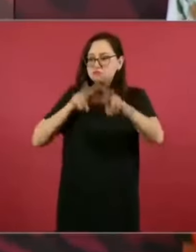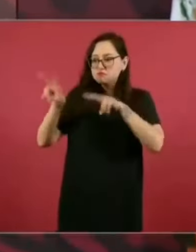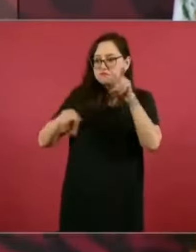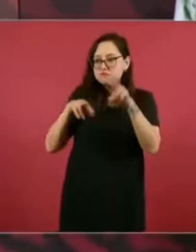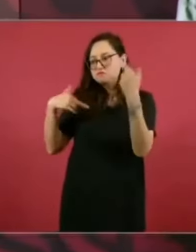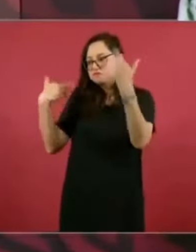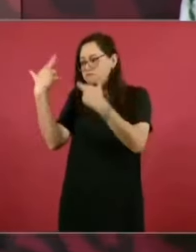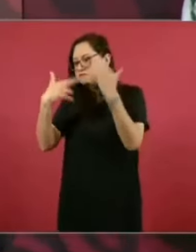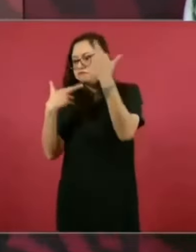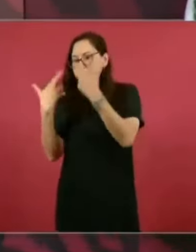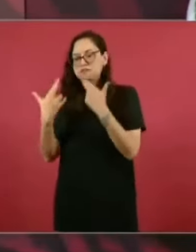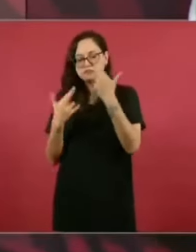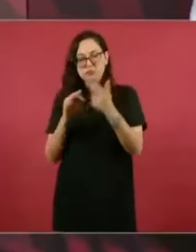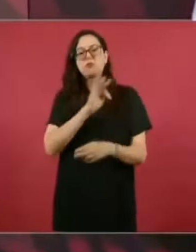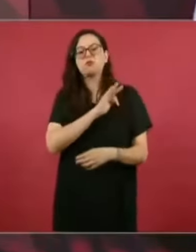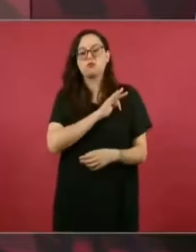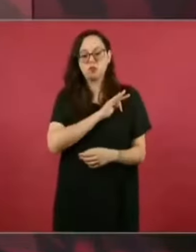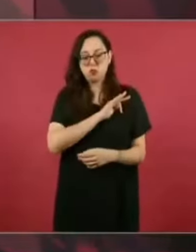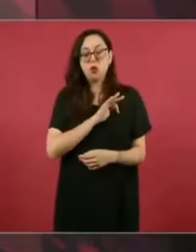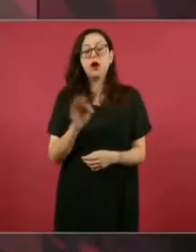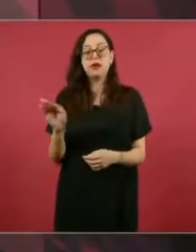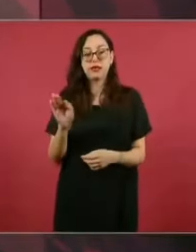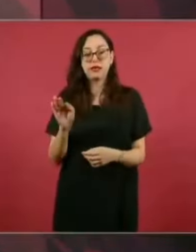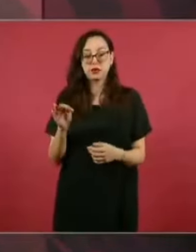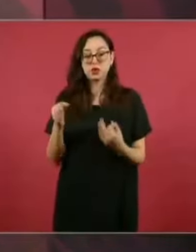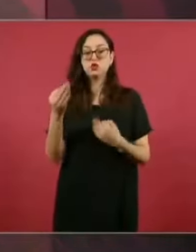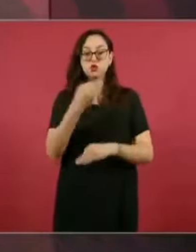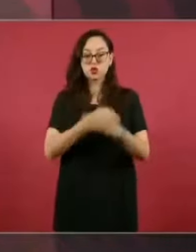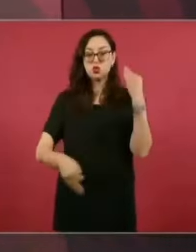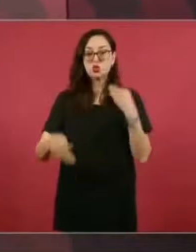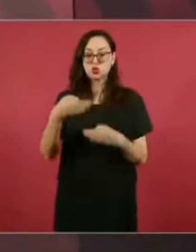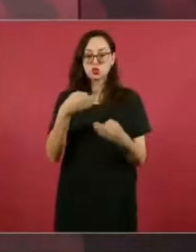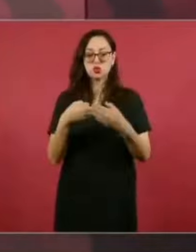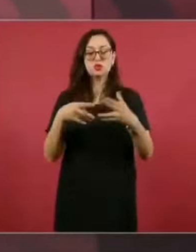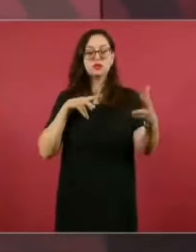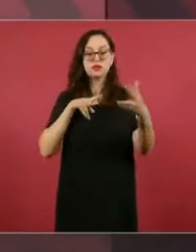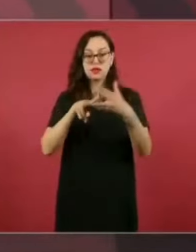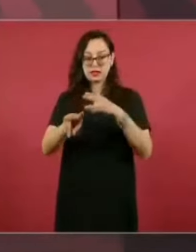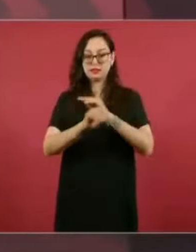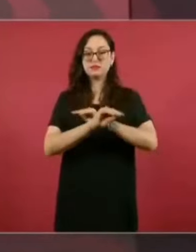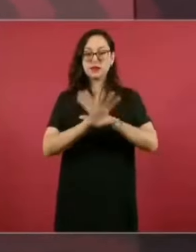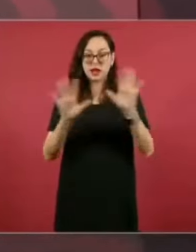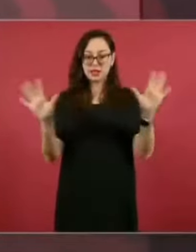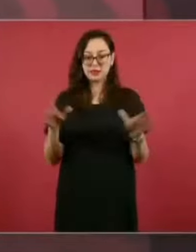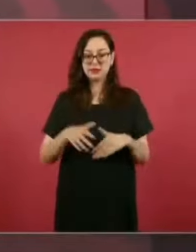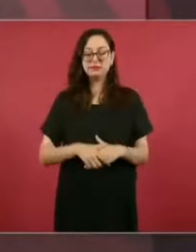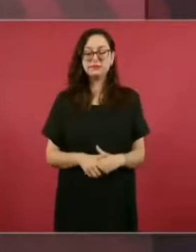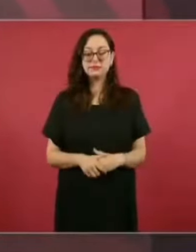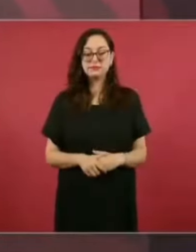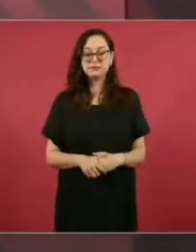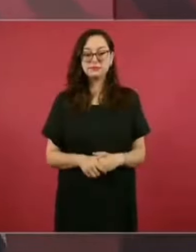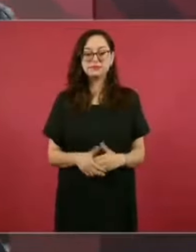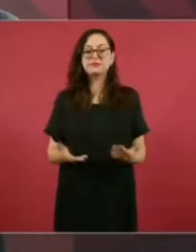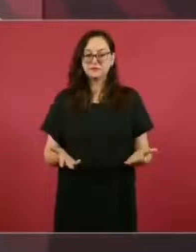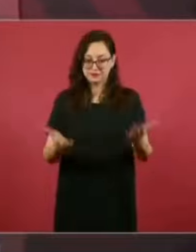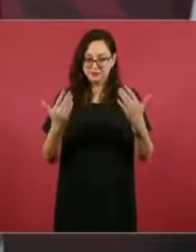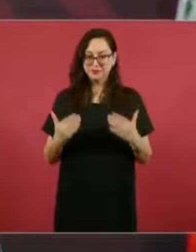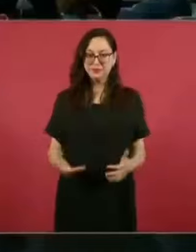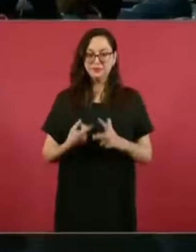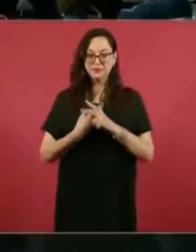revisar, que se haga todo de manera transparente. Entonces, adelante.